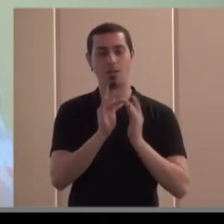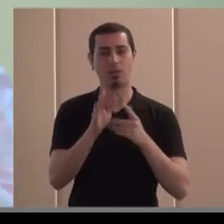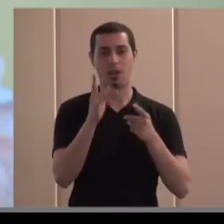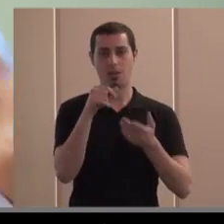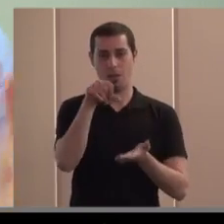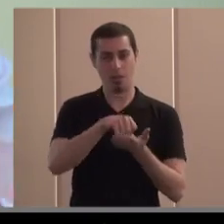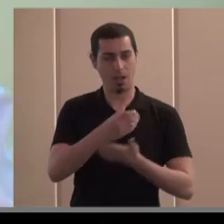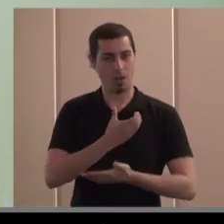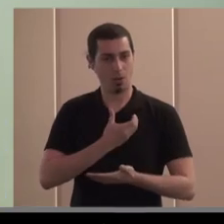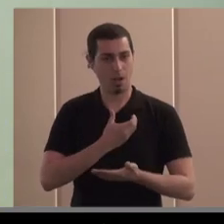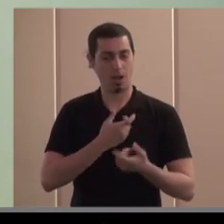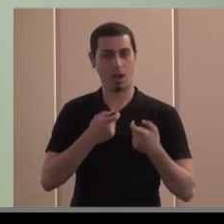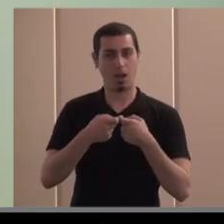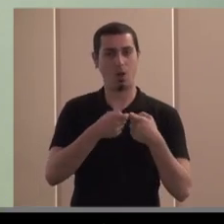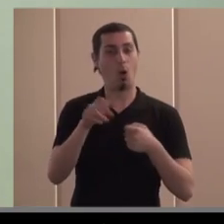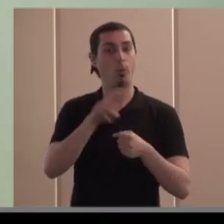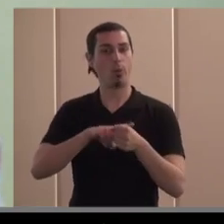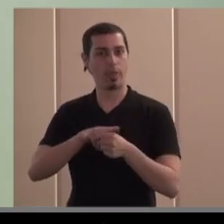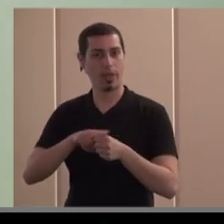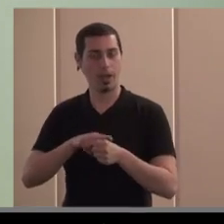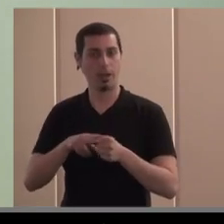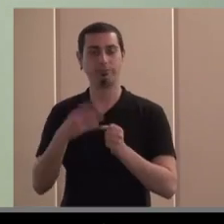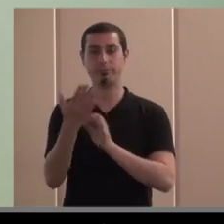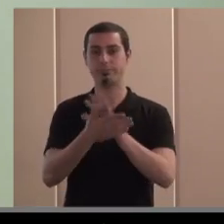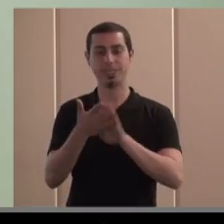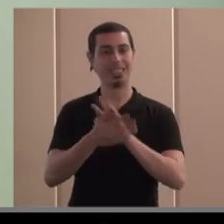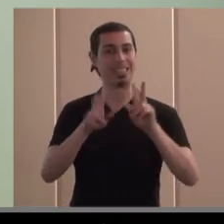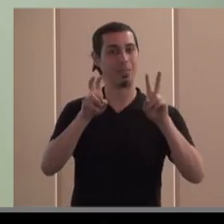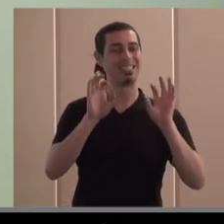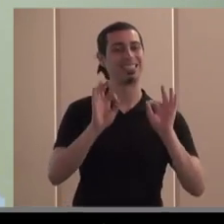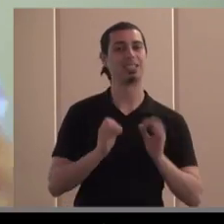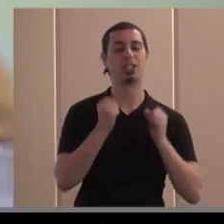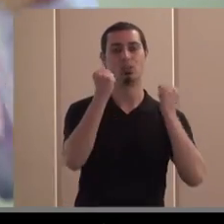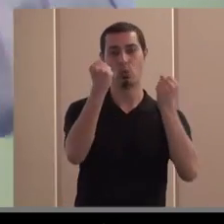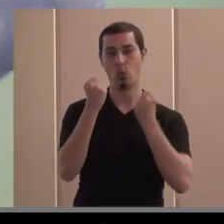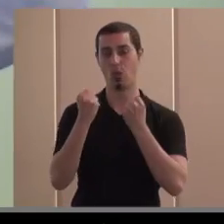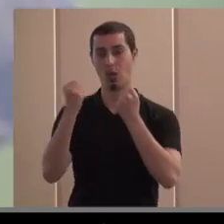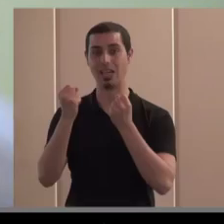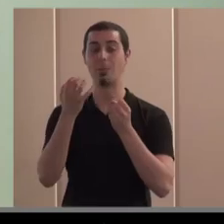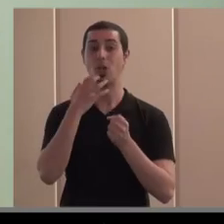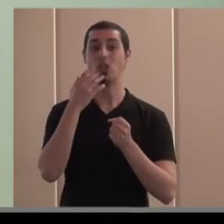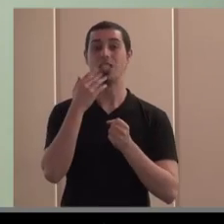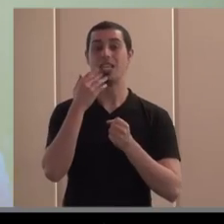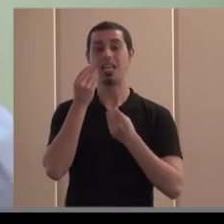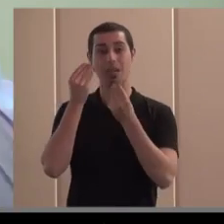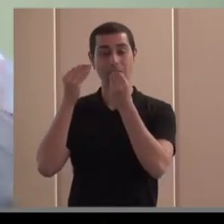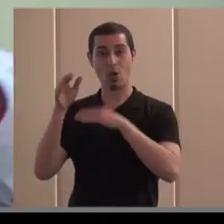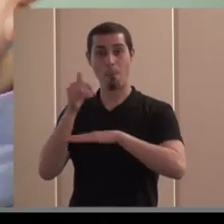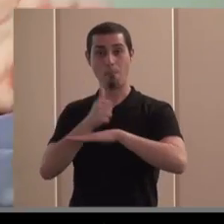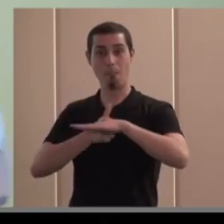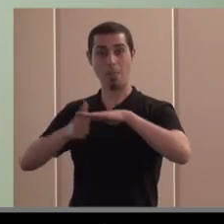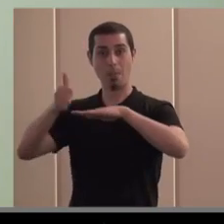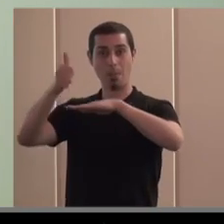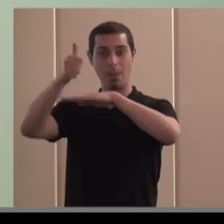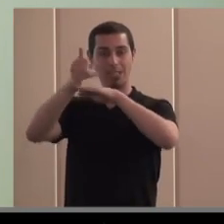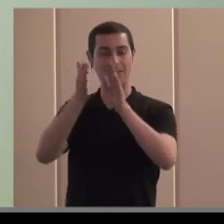local sobre o a nivel provincial sobre temas institucionales pero cuando conforme va elevando la representación hay una capacidad